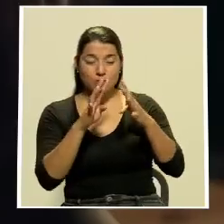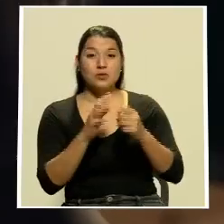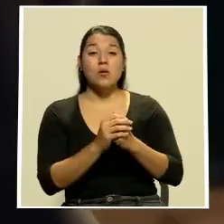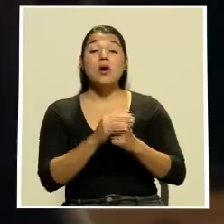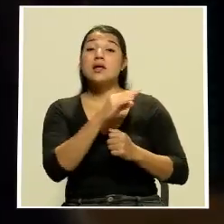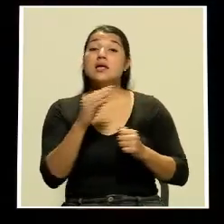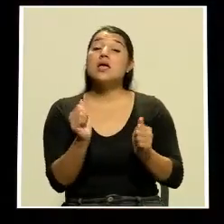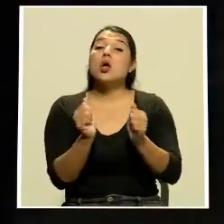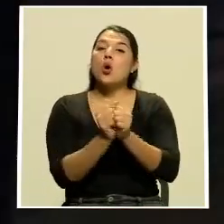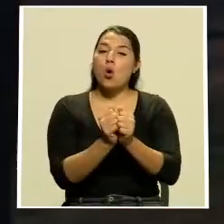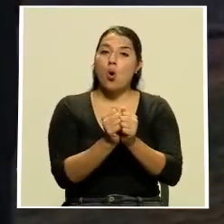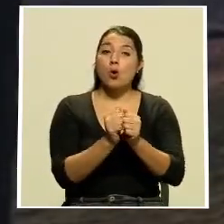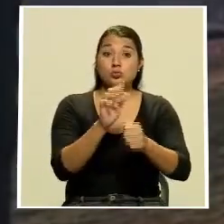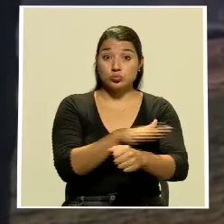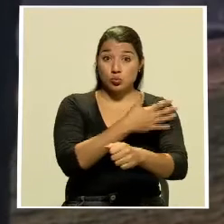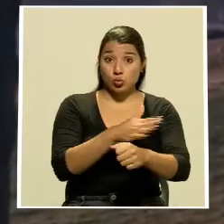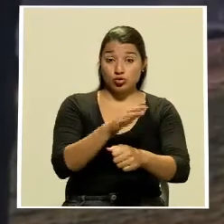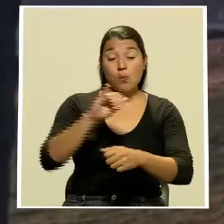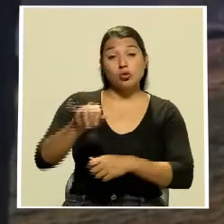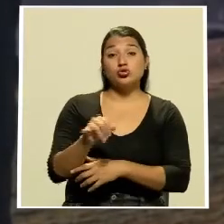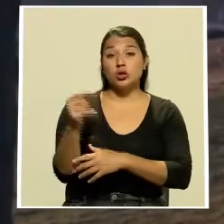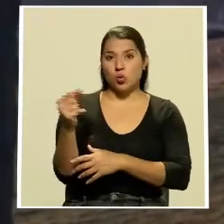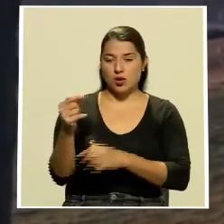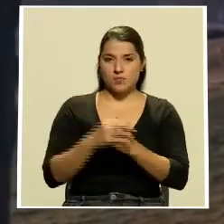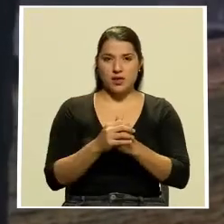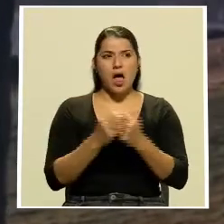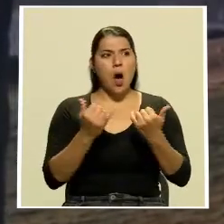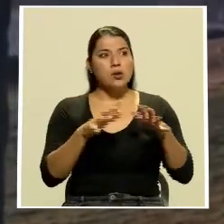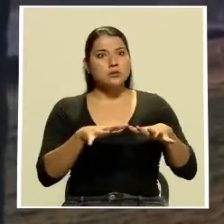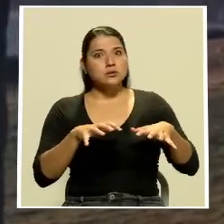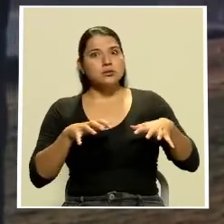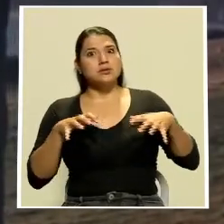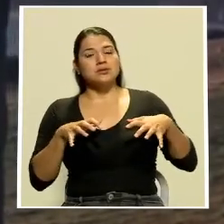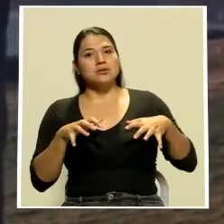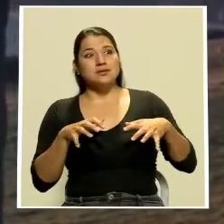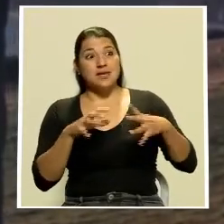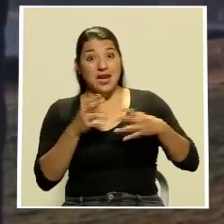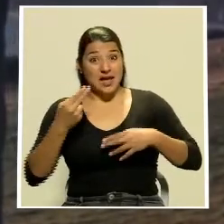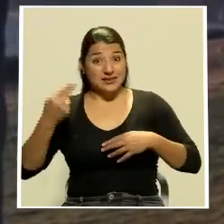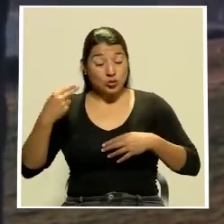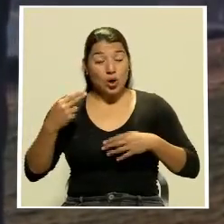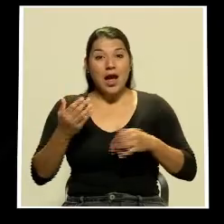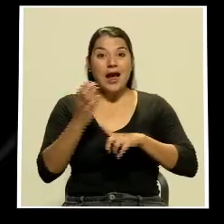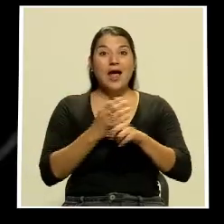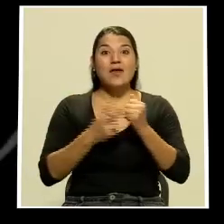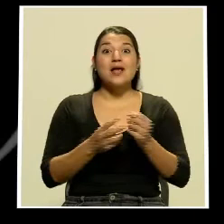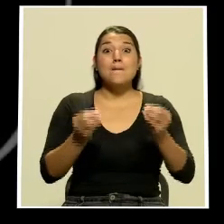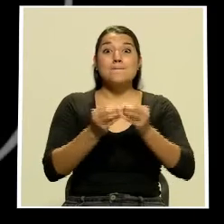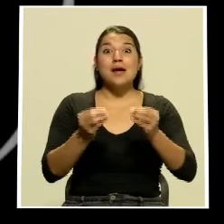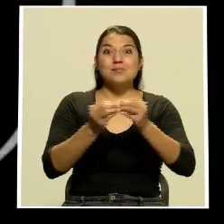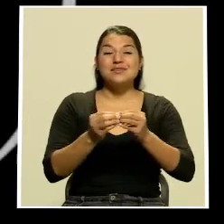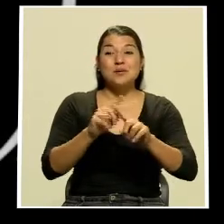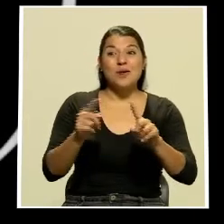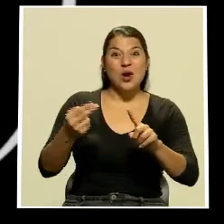acompañados por las composiciones musicales de Johnny Greenwood la tensión narrativa aumenta mientras lo que quizás pensábamos de los personajes se complica o